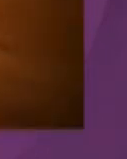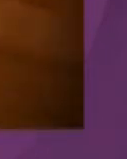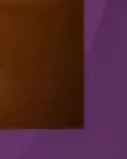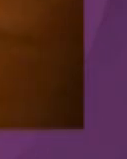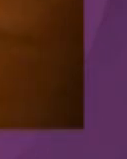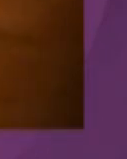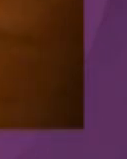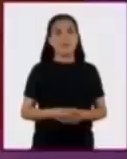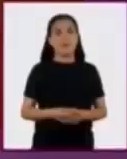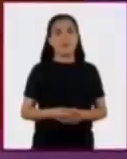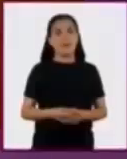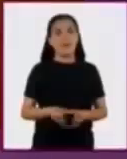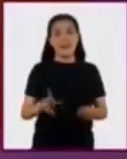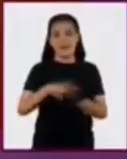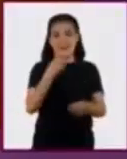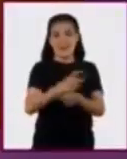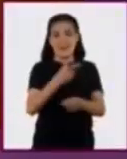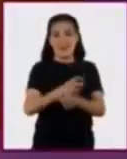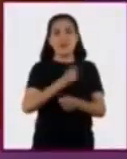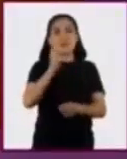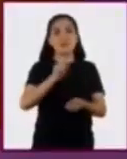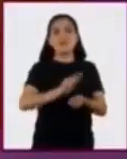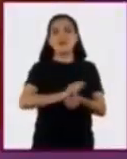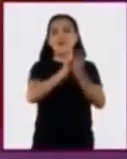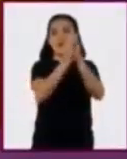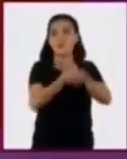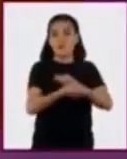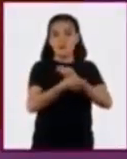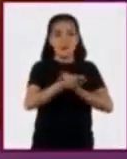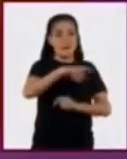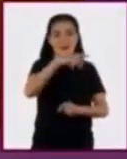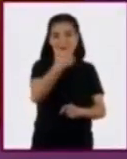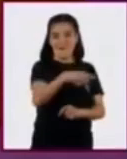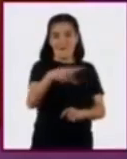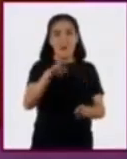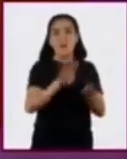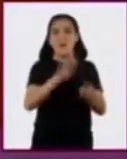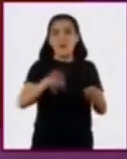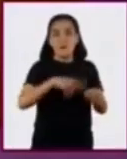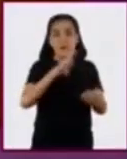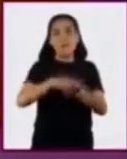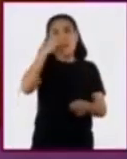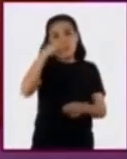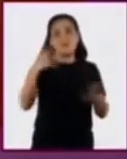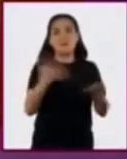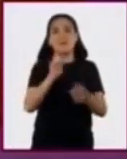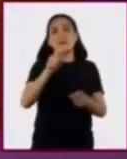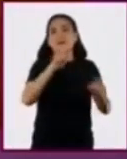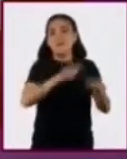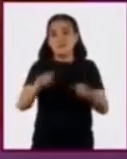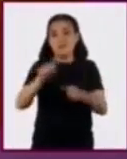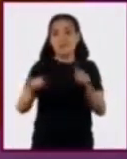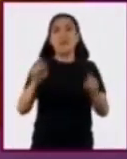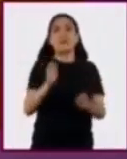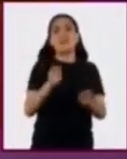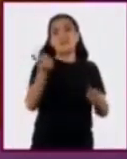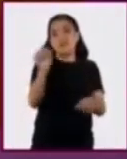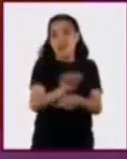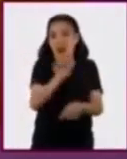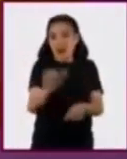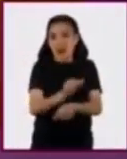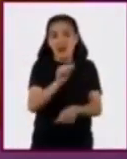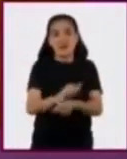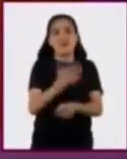secundario transforma los recursos naturales para producir artículos diversos como vehículos,